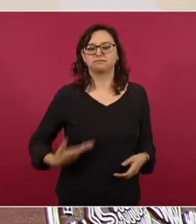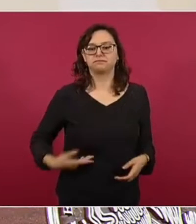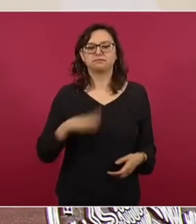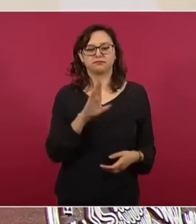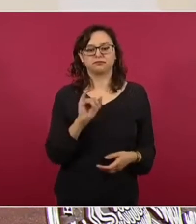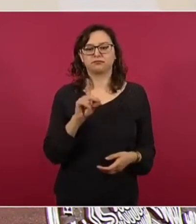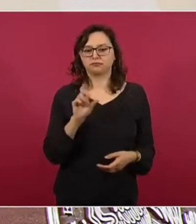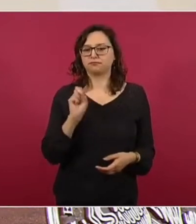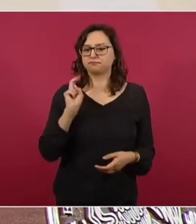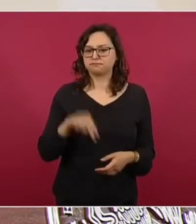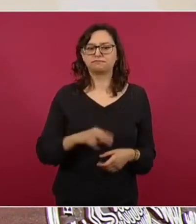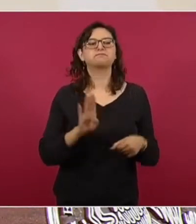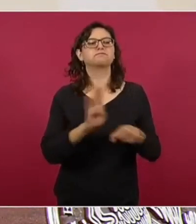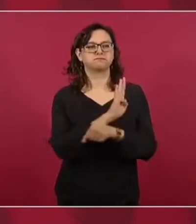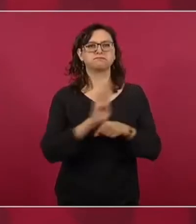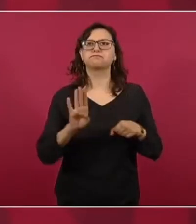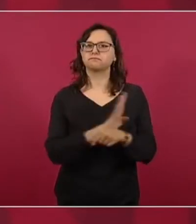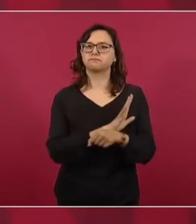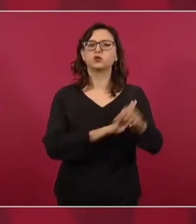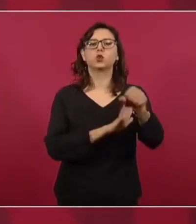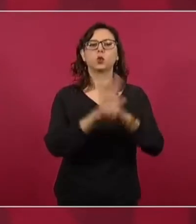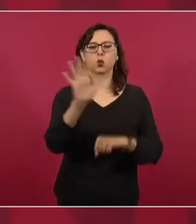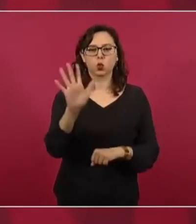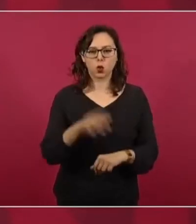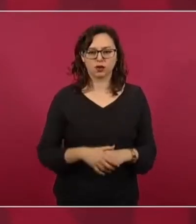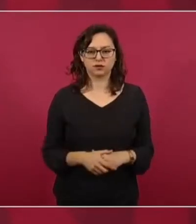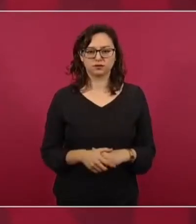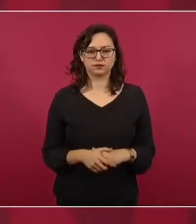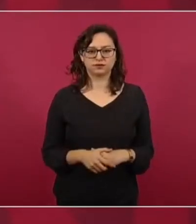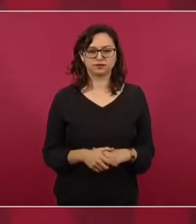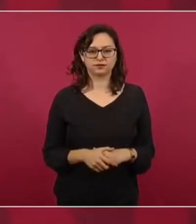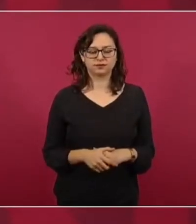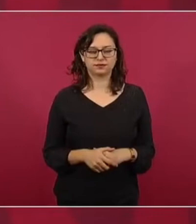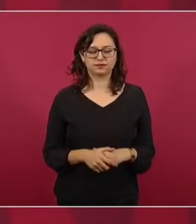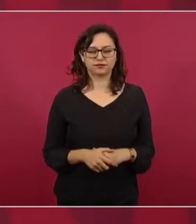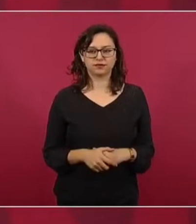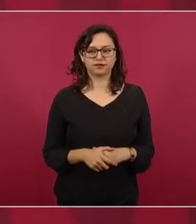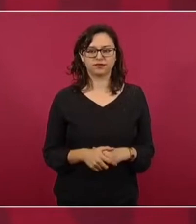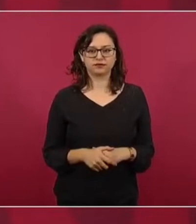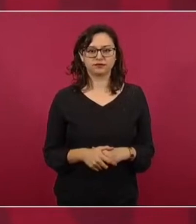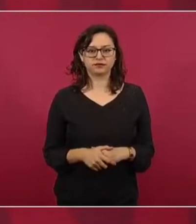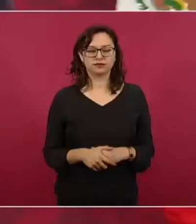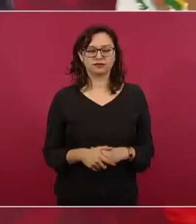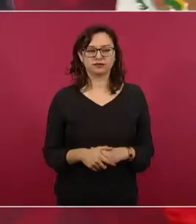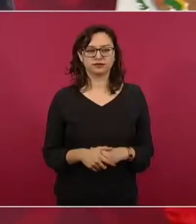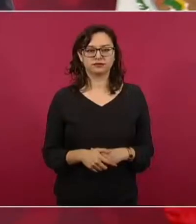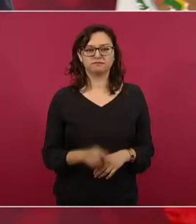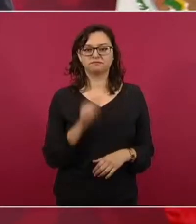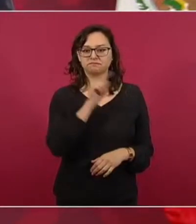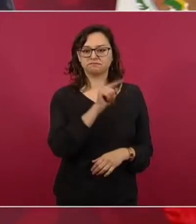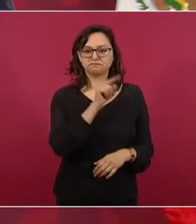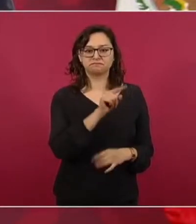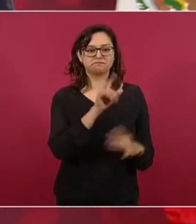de que siempre que nos